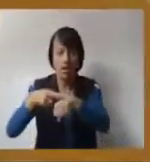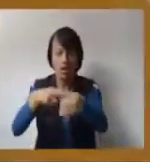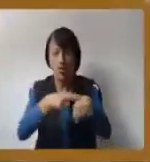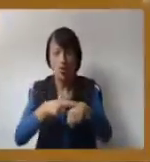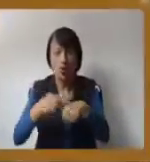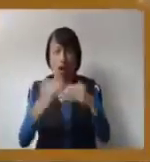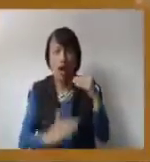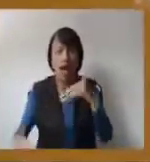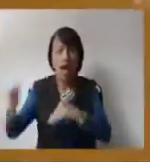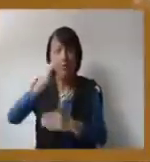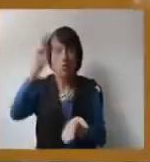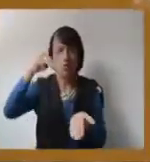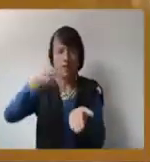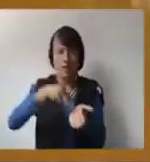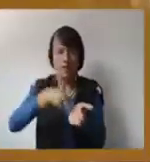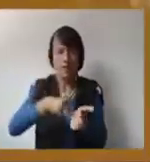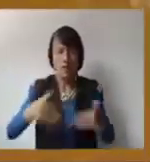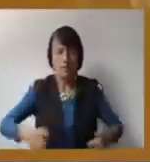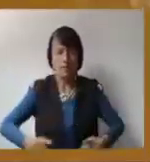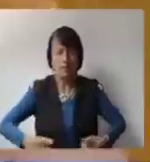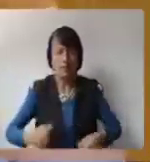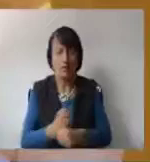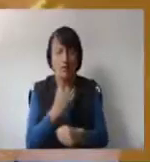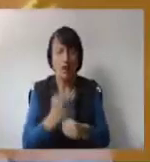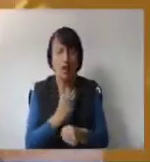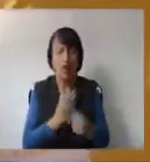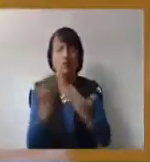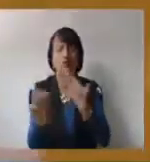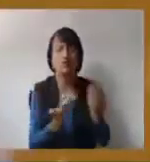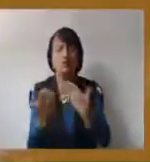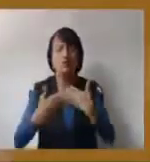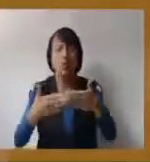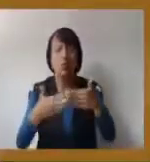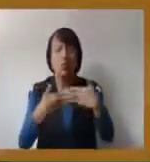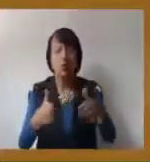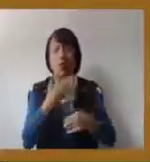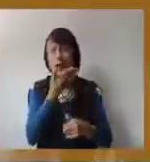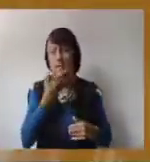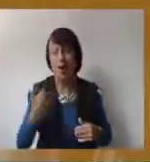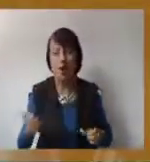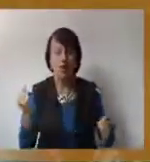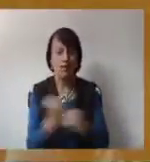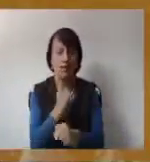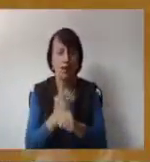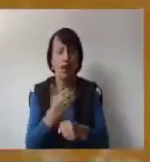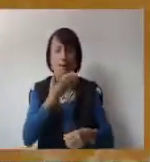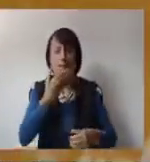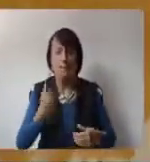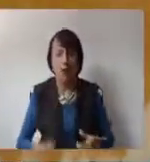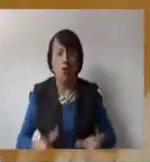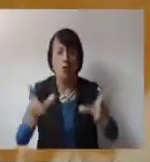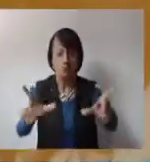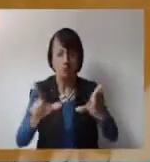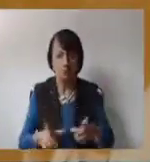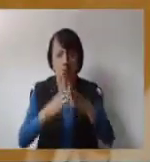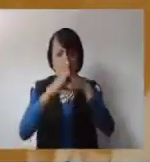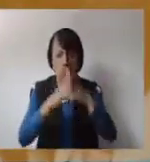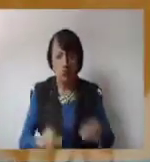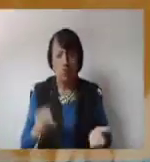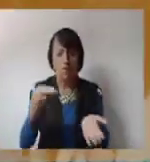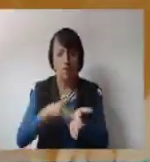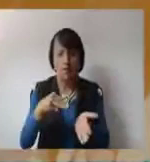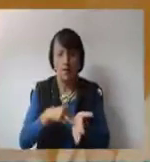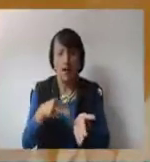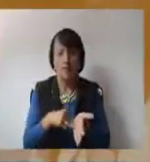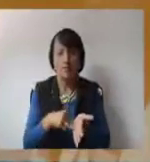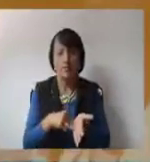centralizados del Ejecutivo Regional, Región Altos Mirandinos, por su desempeño al servicio público. Es la mejor gestión que ha tenido el gobierno